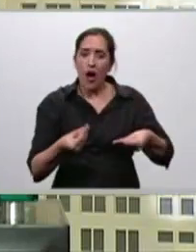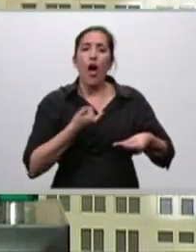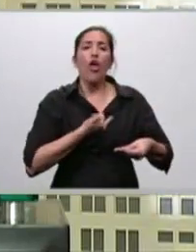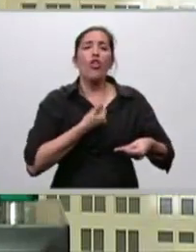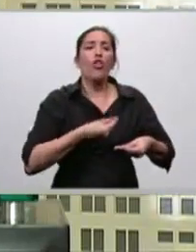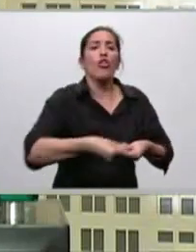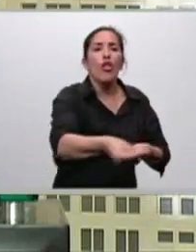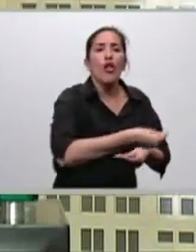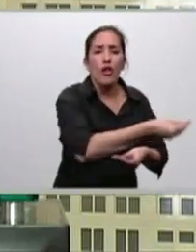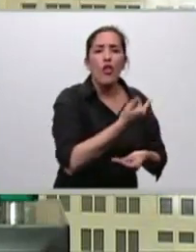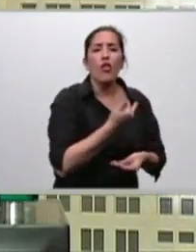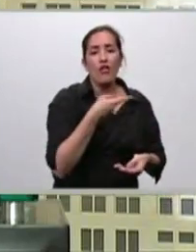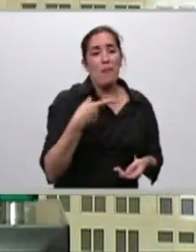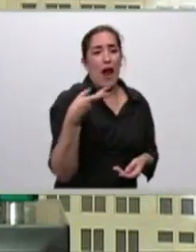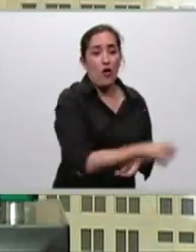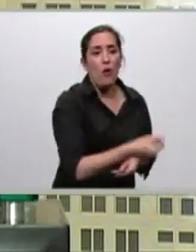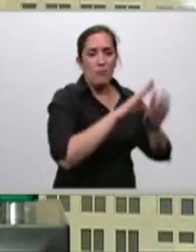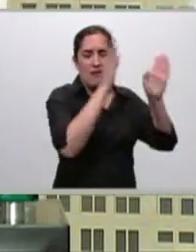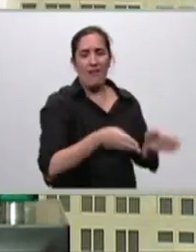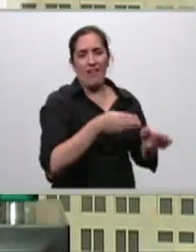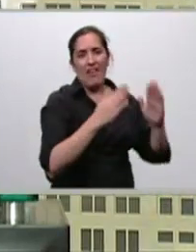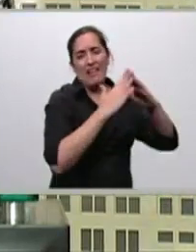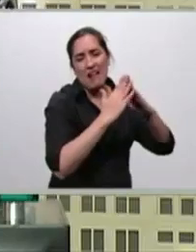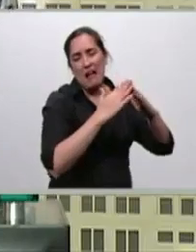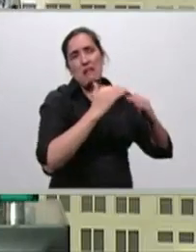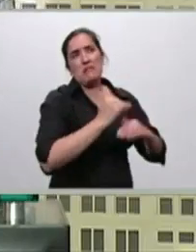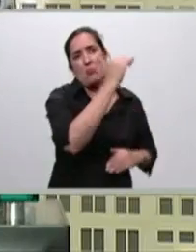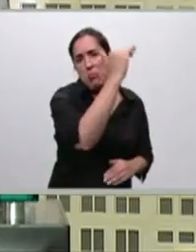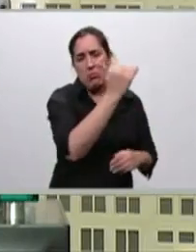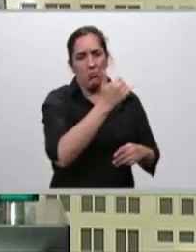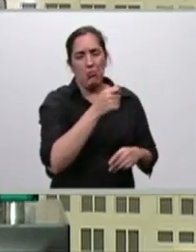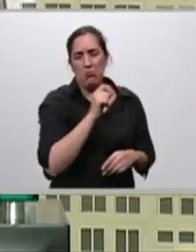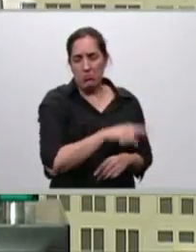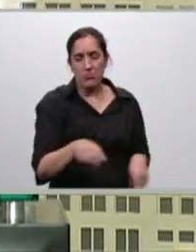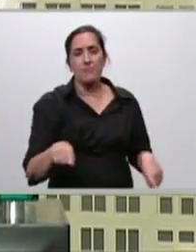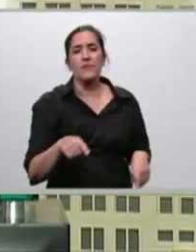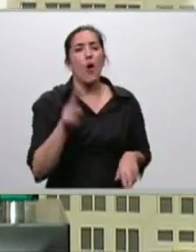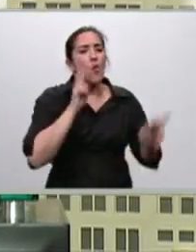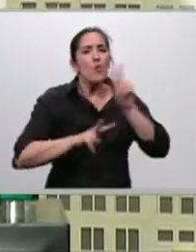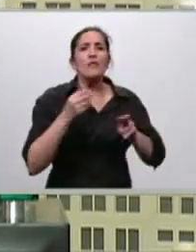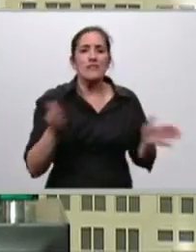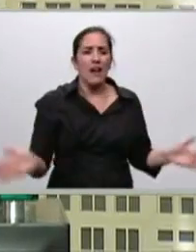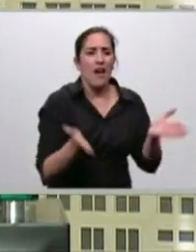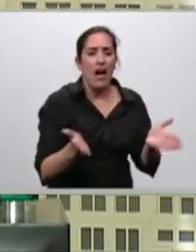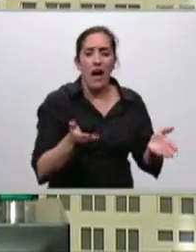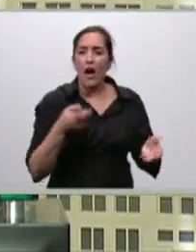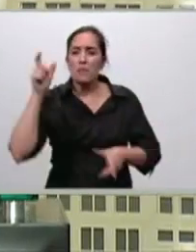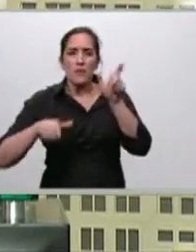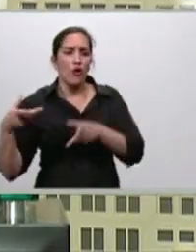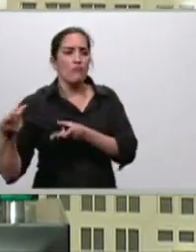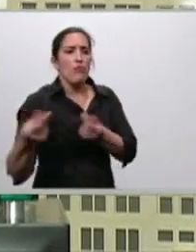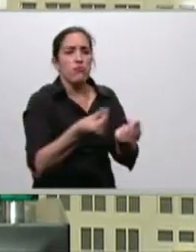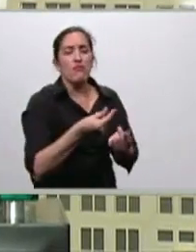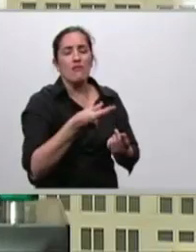a la adquisición de inmuebles, porque esto está destinado a dinamizar todo el mercado inmobiliario.